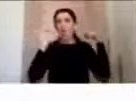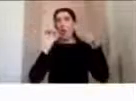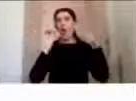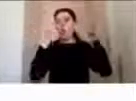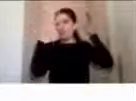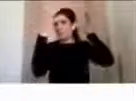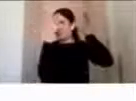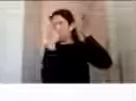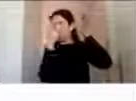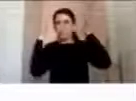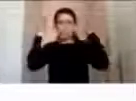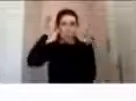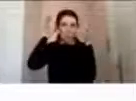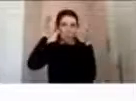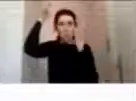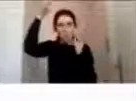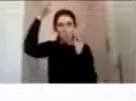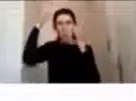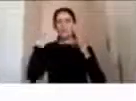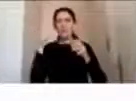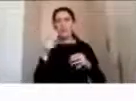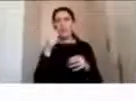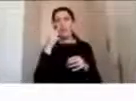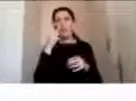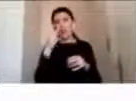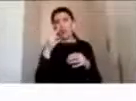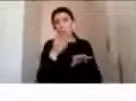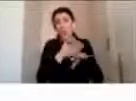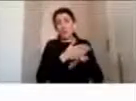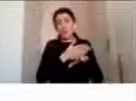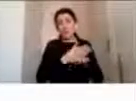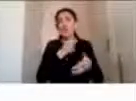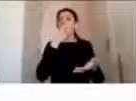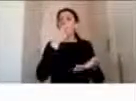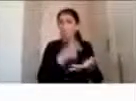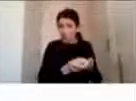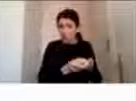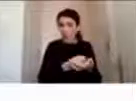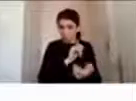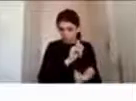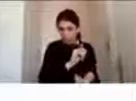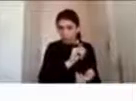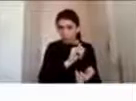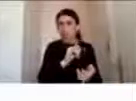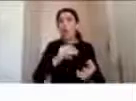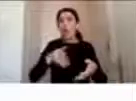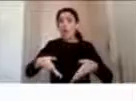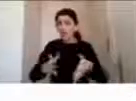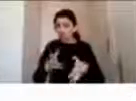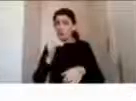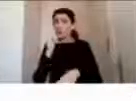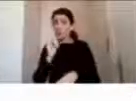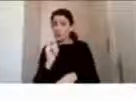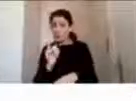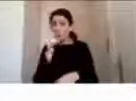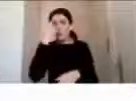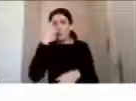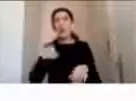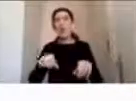Cascos que ya veíamos en la imagen, que se compran, se sacan a la calle, pero sin embargo van de adorno en la bicicleta. Entonces también,